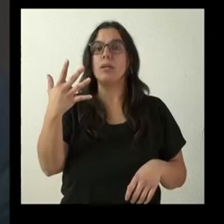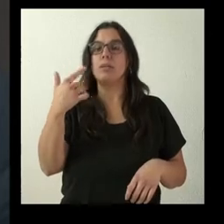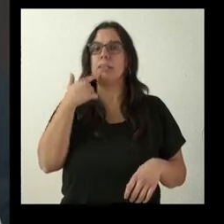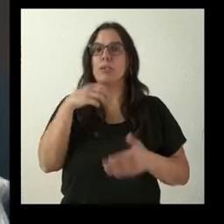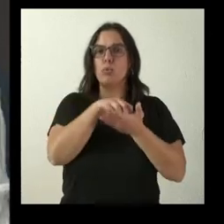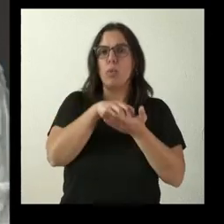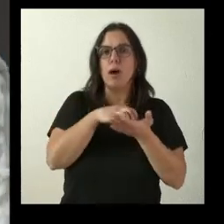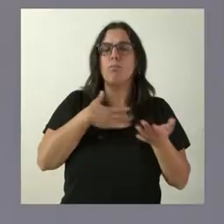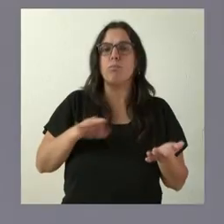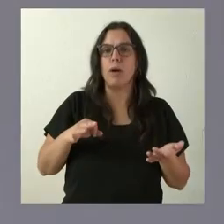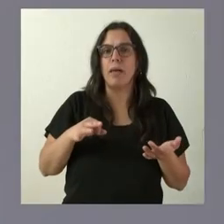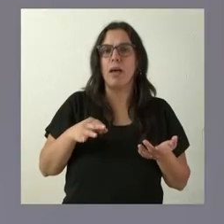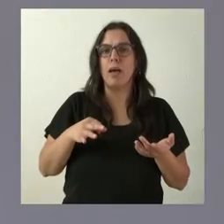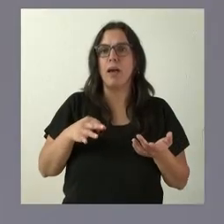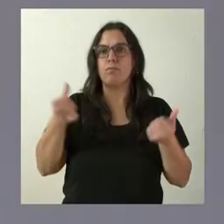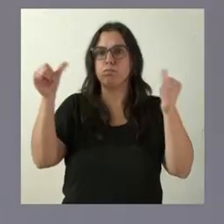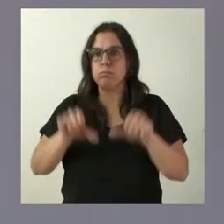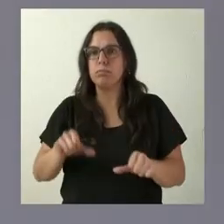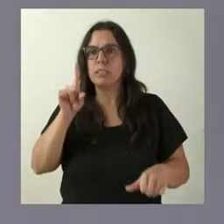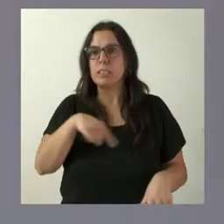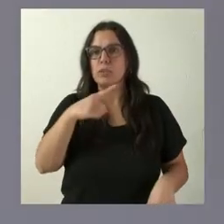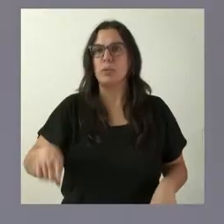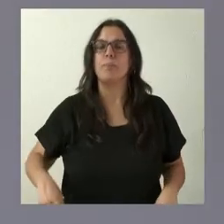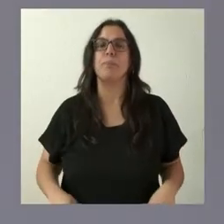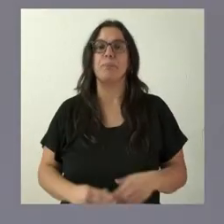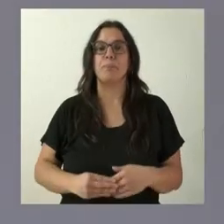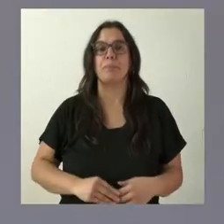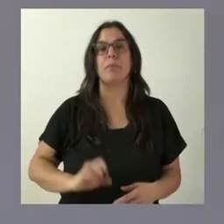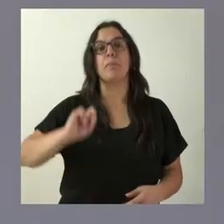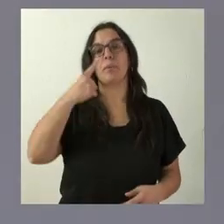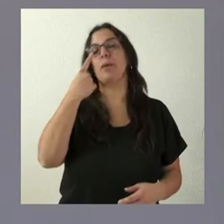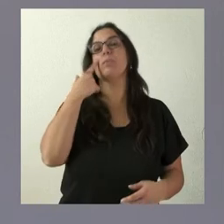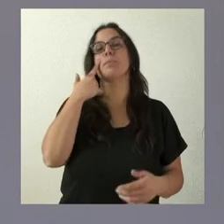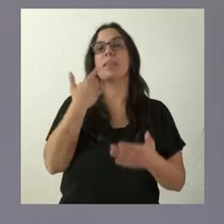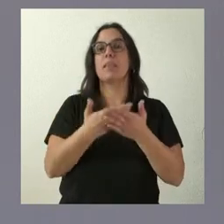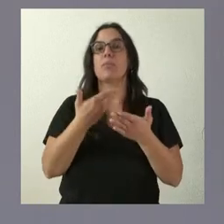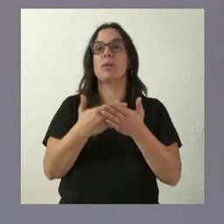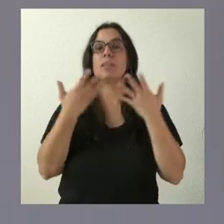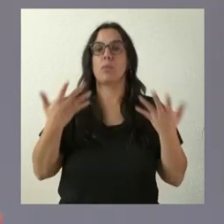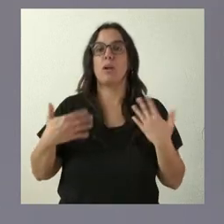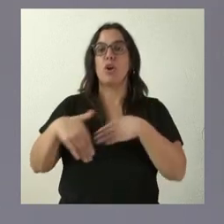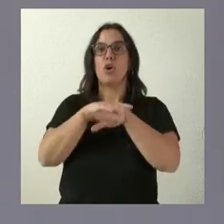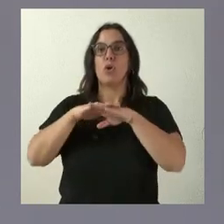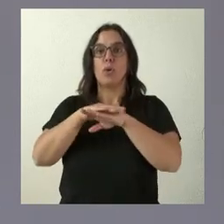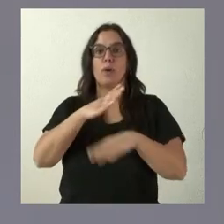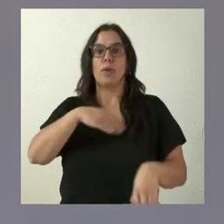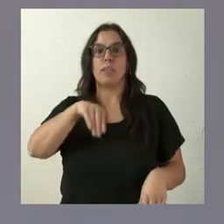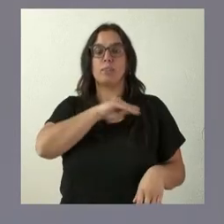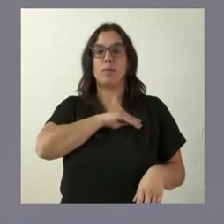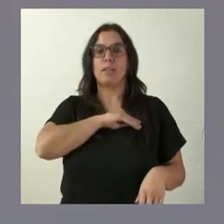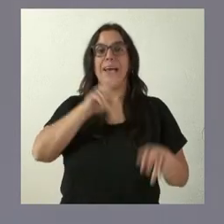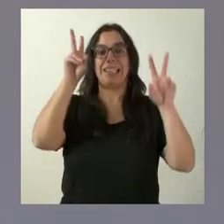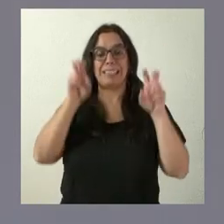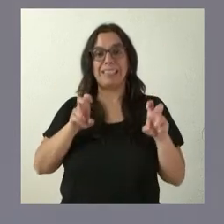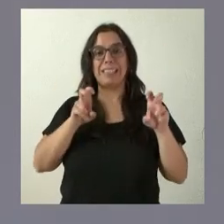Gracias. Pues en primer lugar lo que está demostrando es que el Gobierno de España no tiene una orientación muy clara en materia